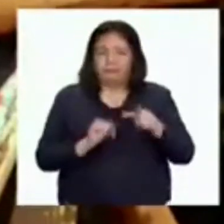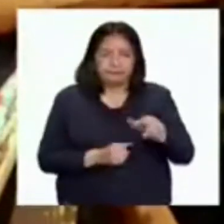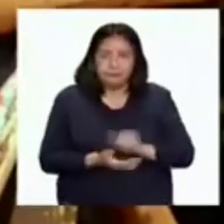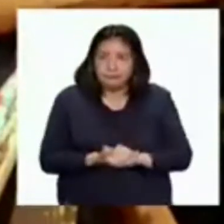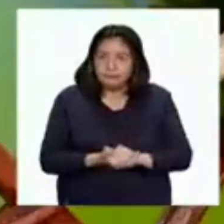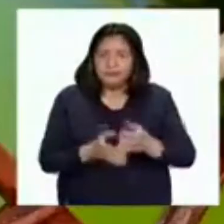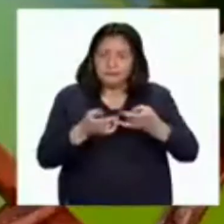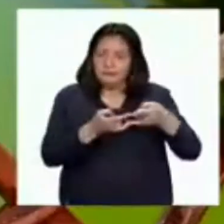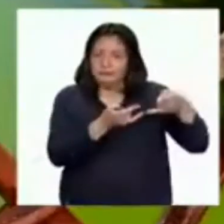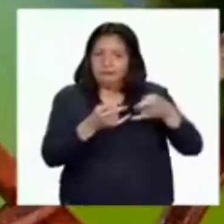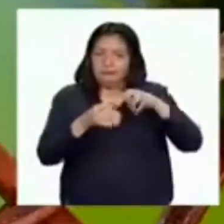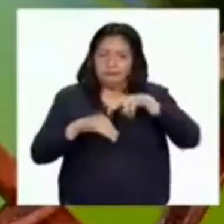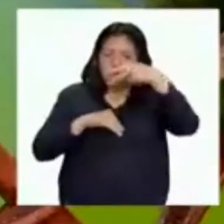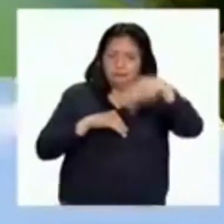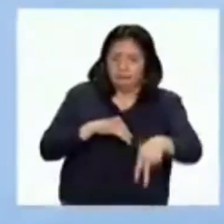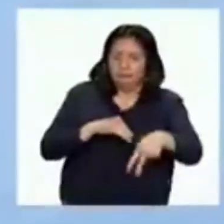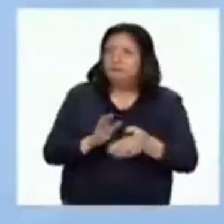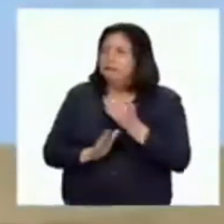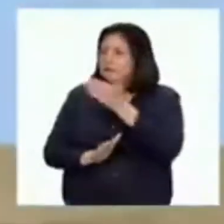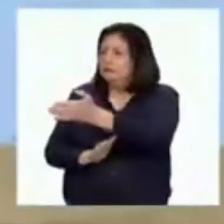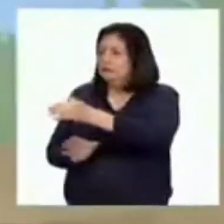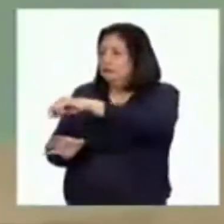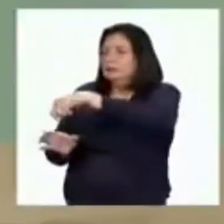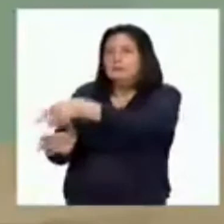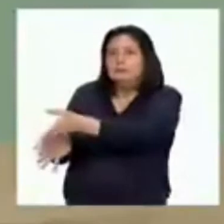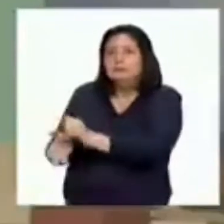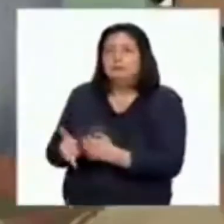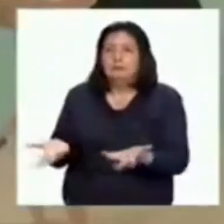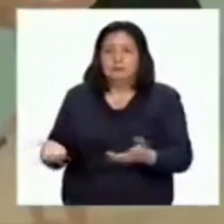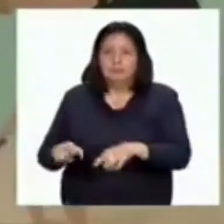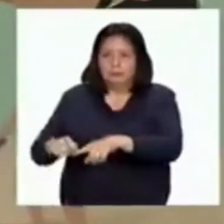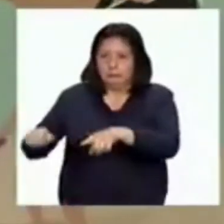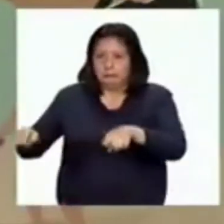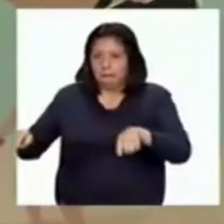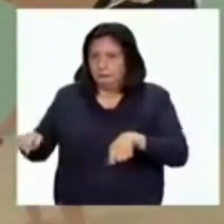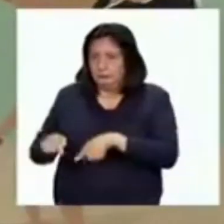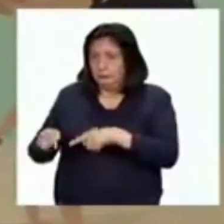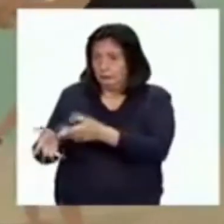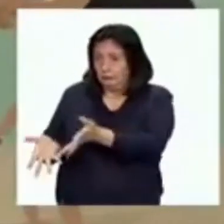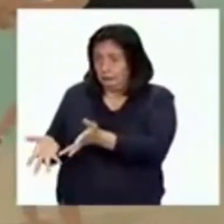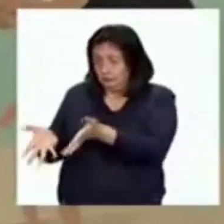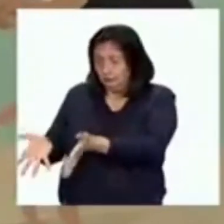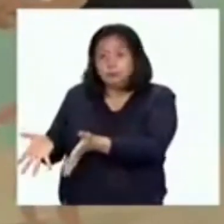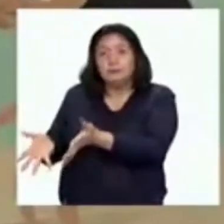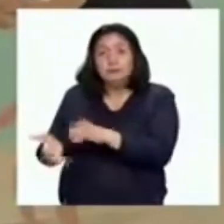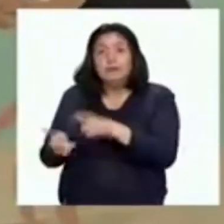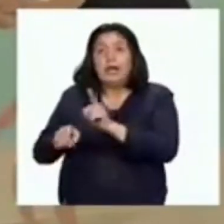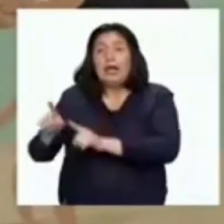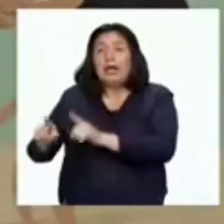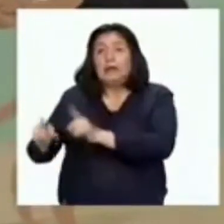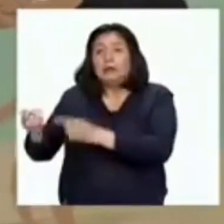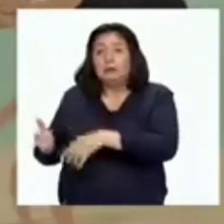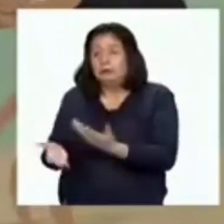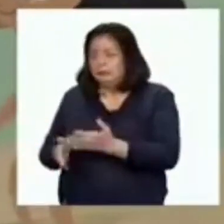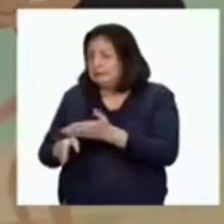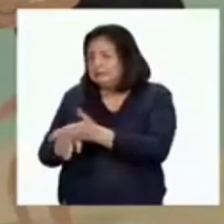descendió de la hamaca y bajó a la cocina. En la tulpa se conservan aún unas pocas